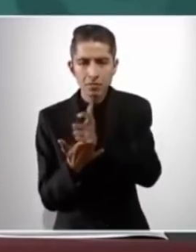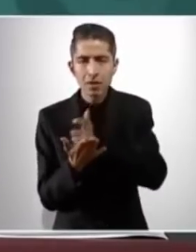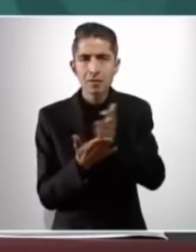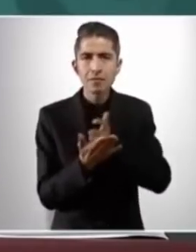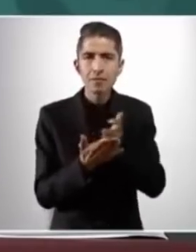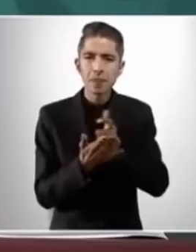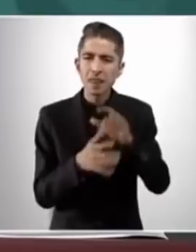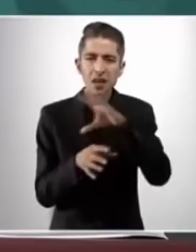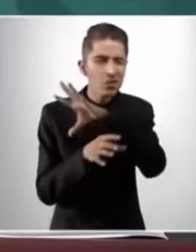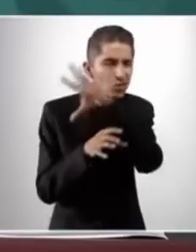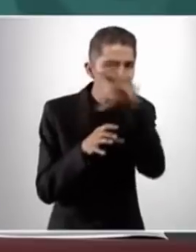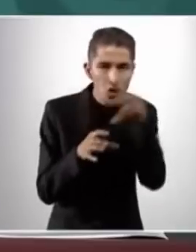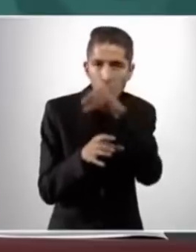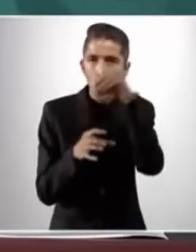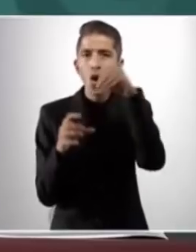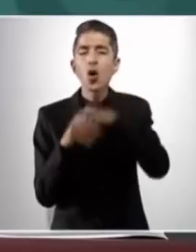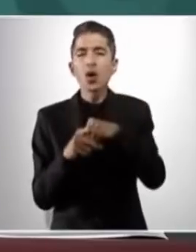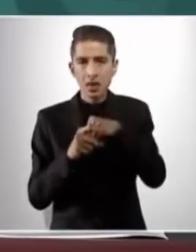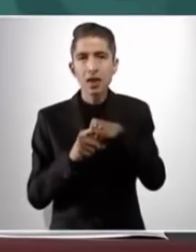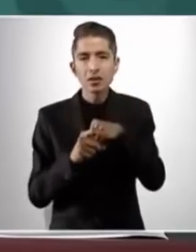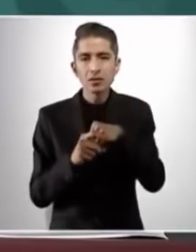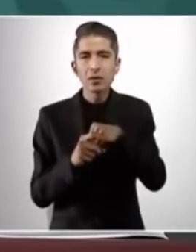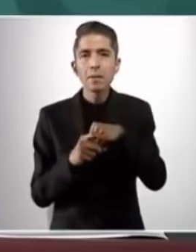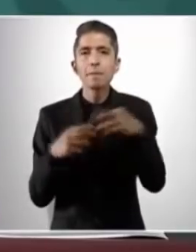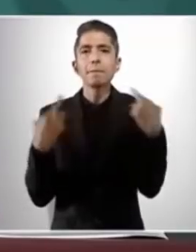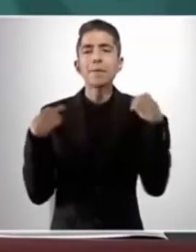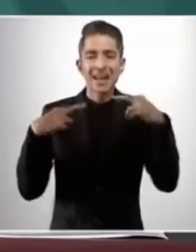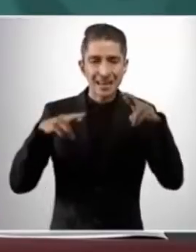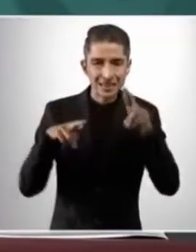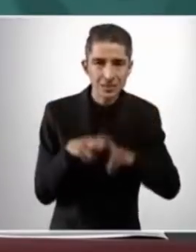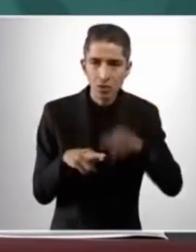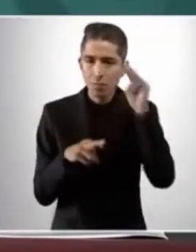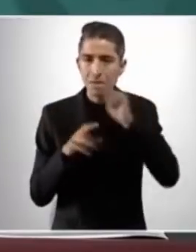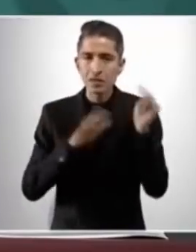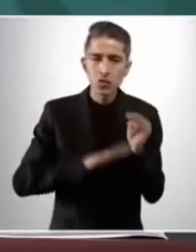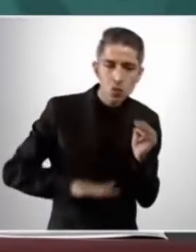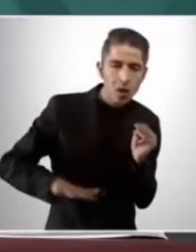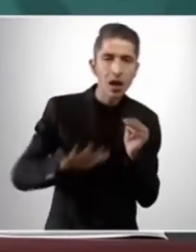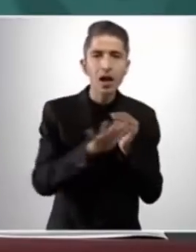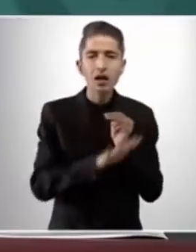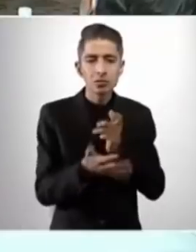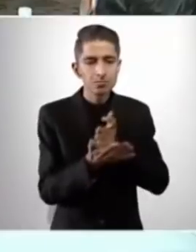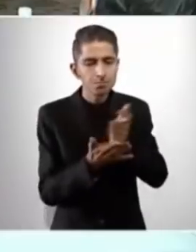federalizar toda la nómina de los maestros michoacanos.